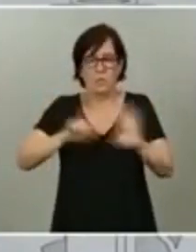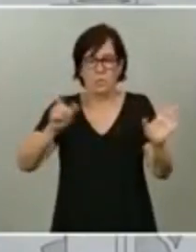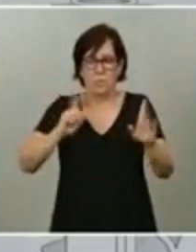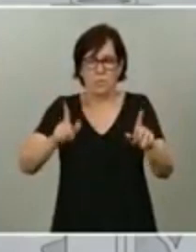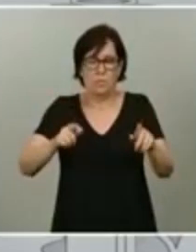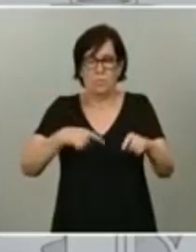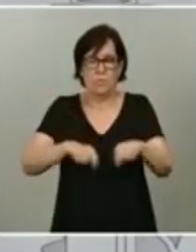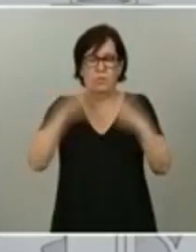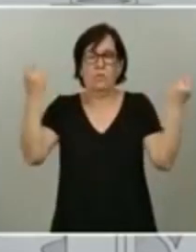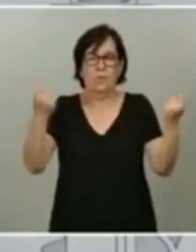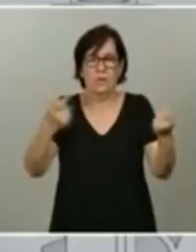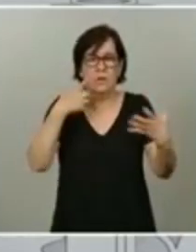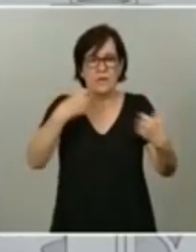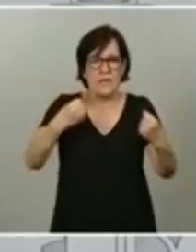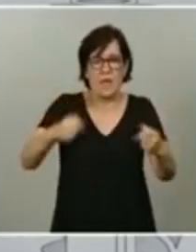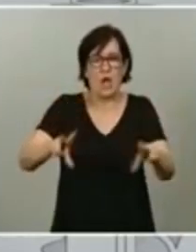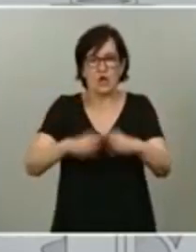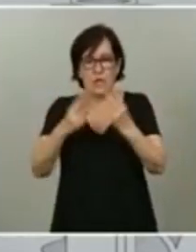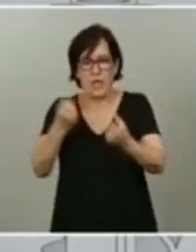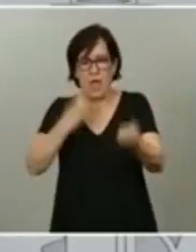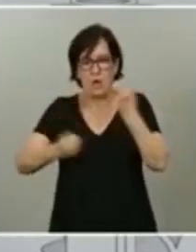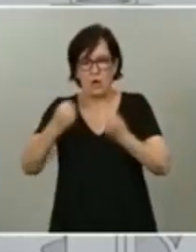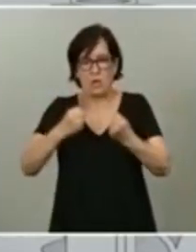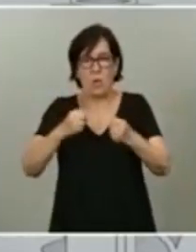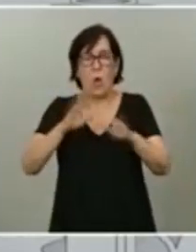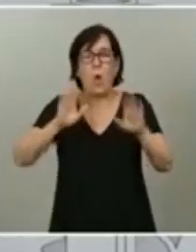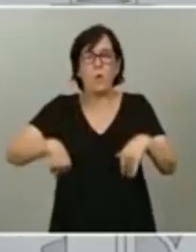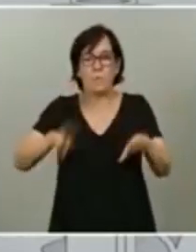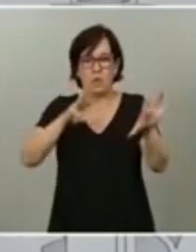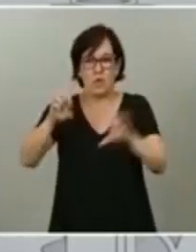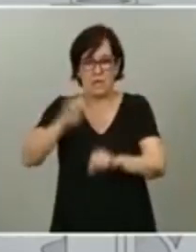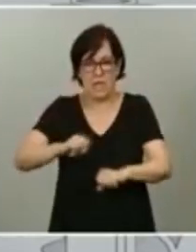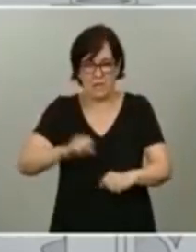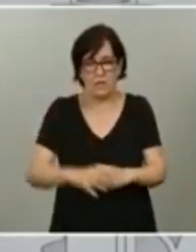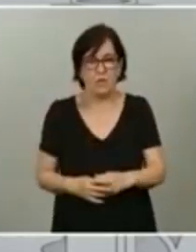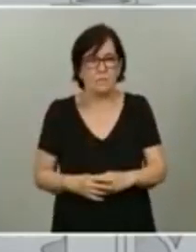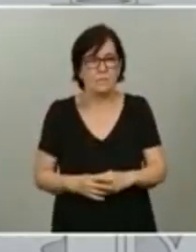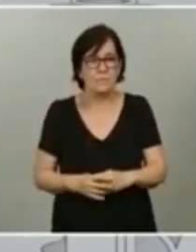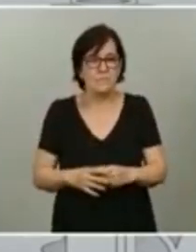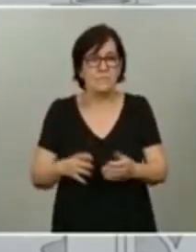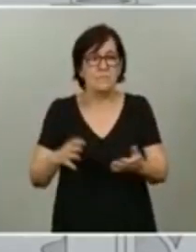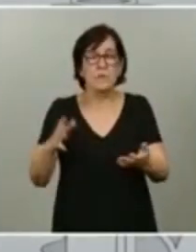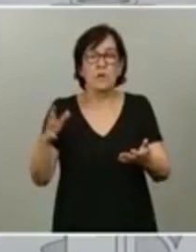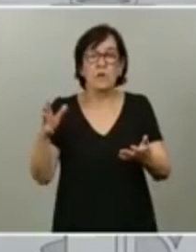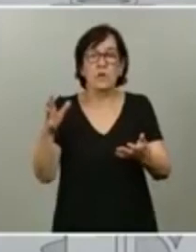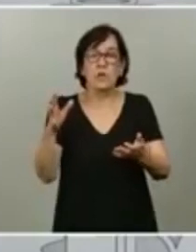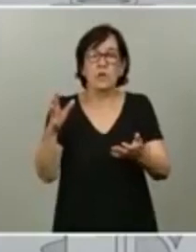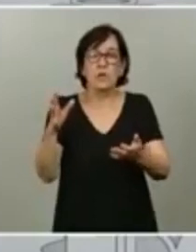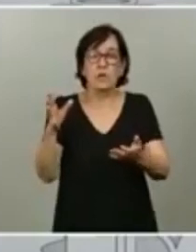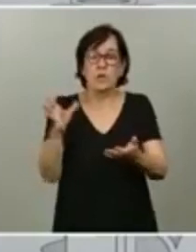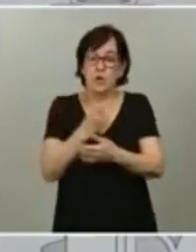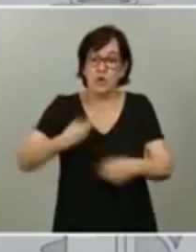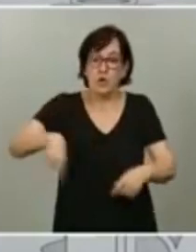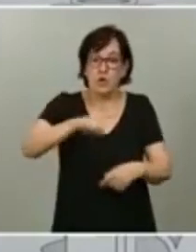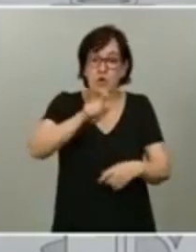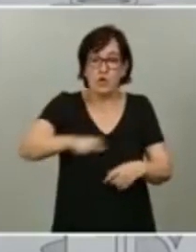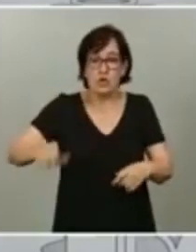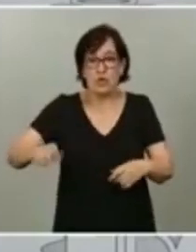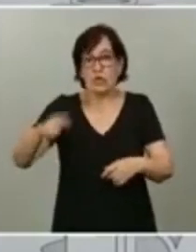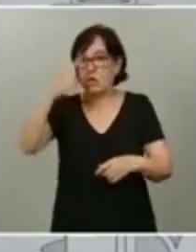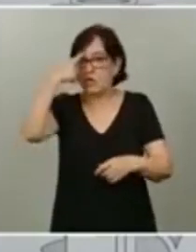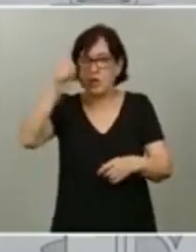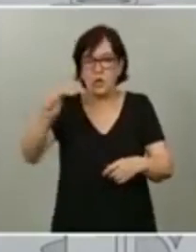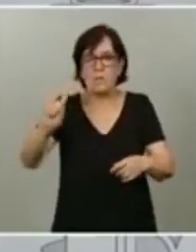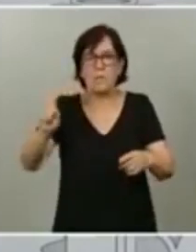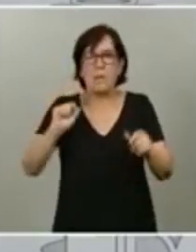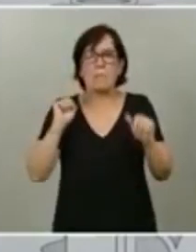económica de estos últimos 80 años. Todos ignorábamos que era solo el inicio de una pesadilla que